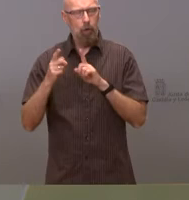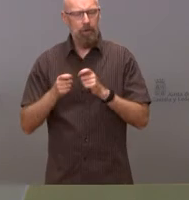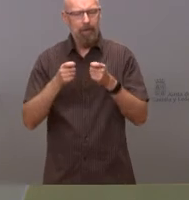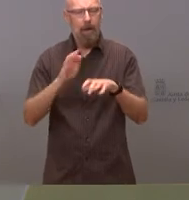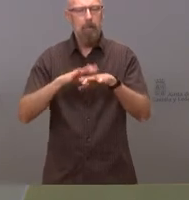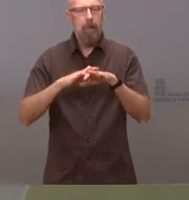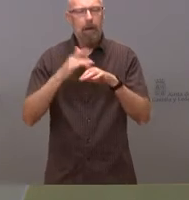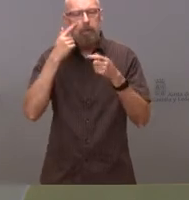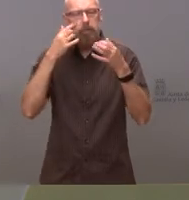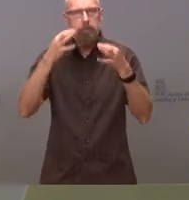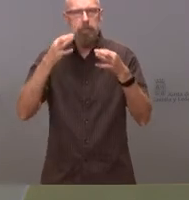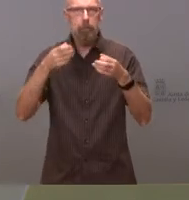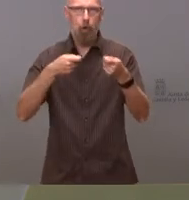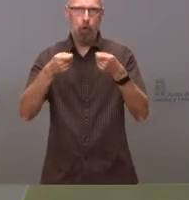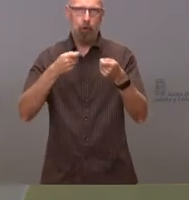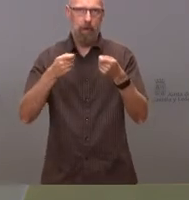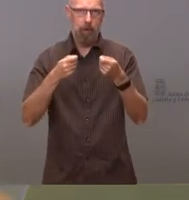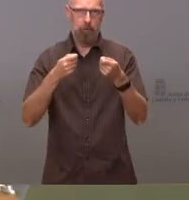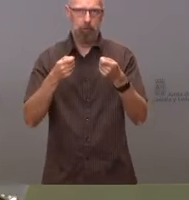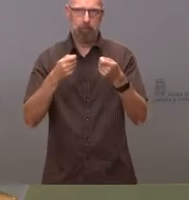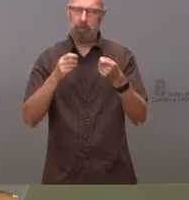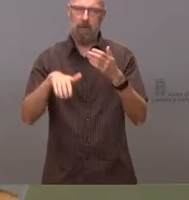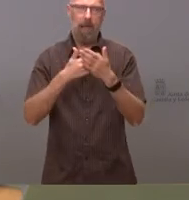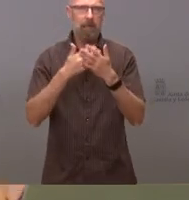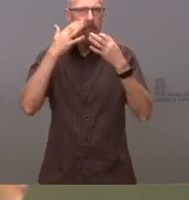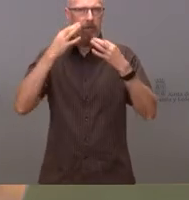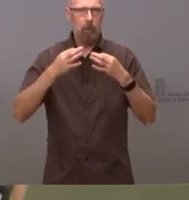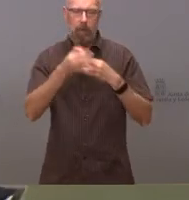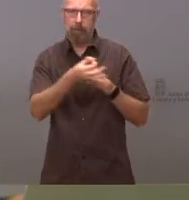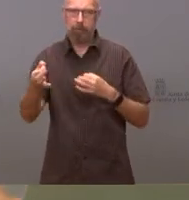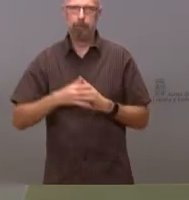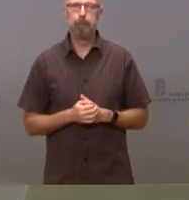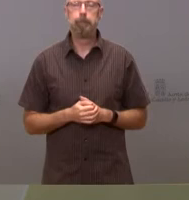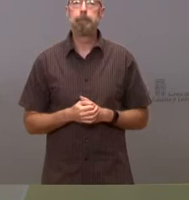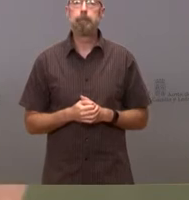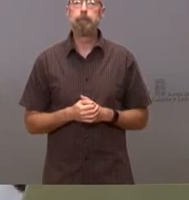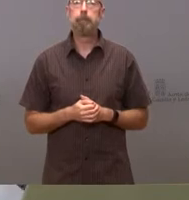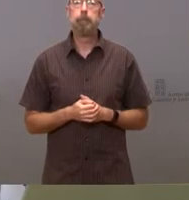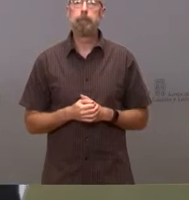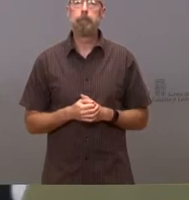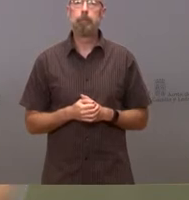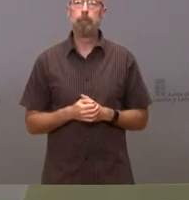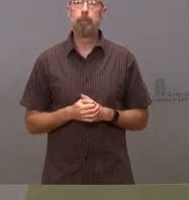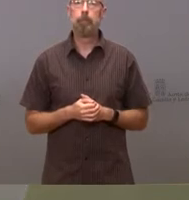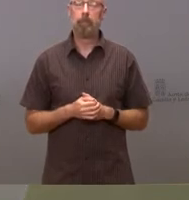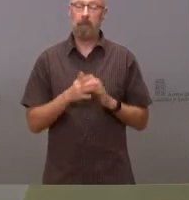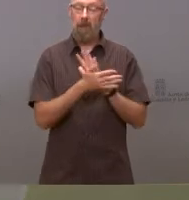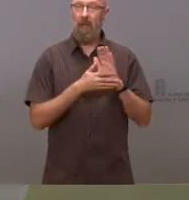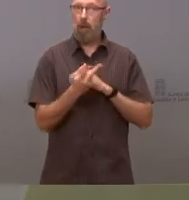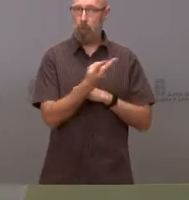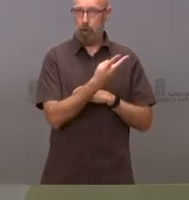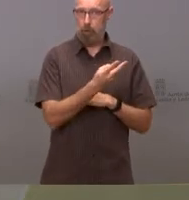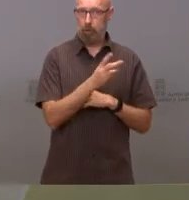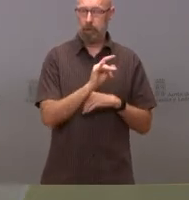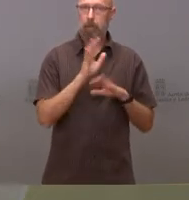controlado que tenemos ahora, se convierta en una declaración de extinción. En el incendio de… me refiero a estos dos, pero sí